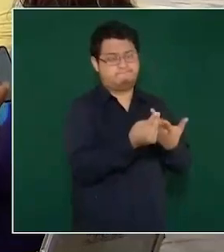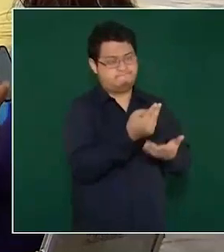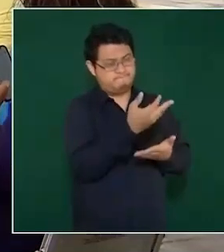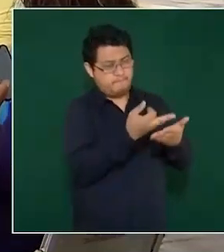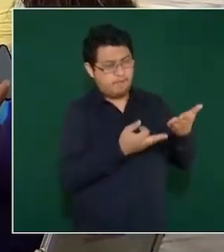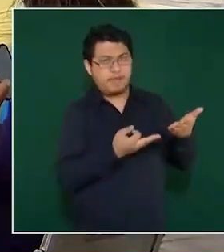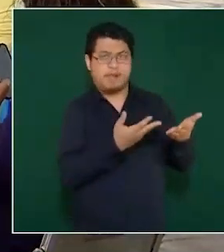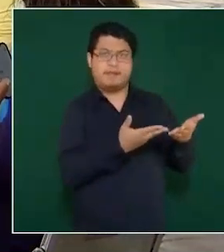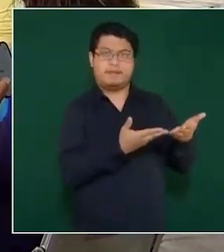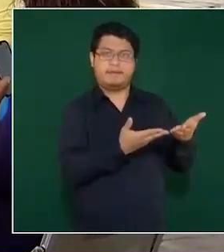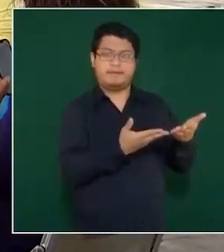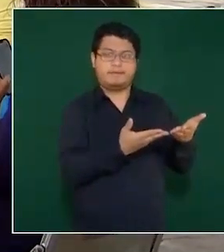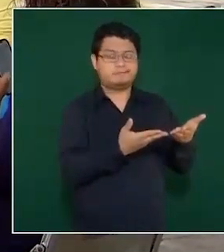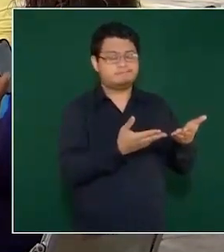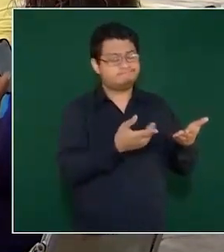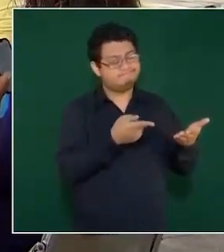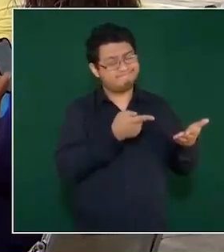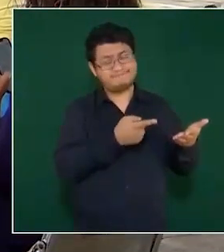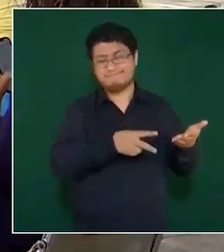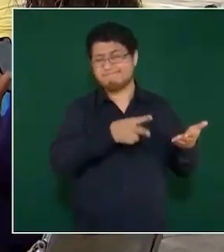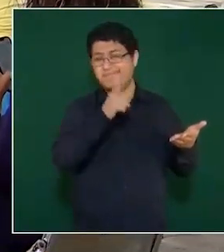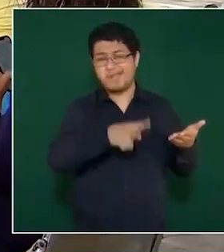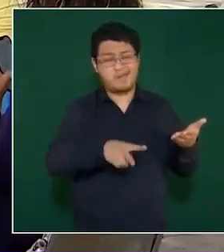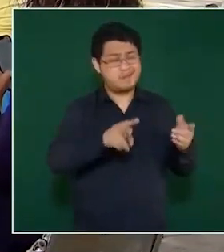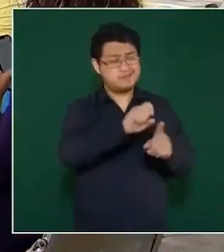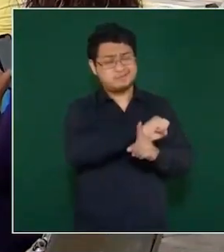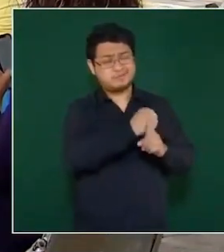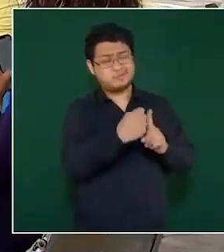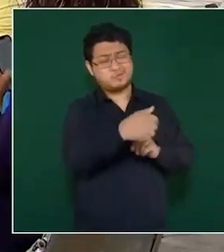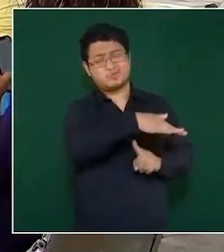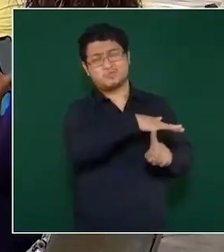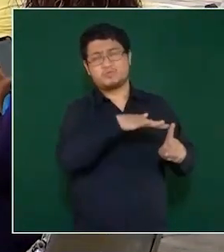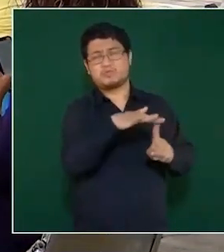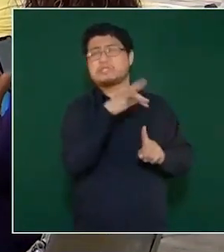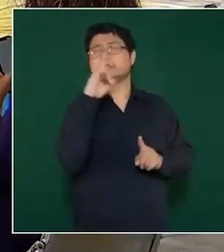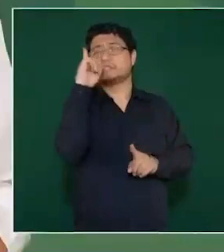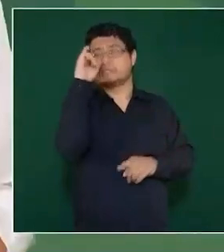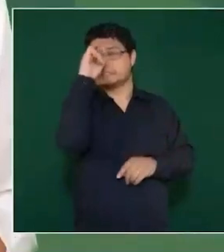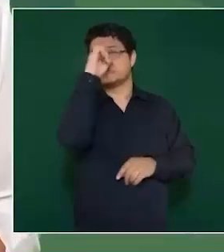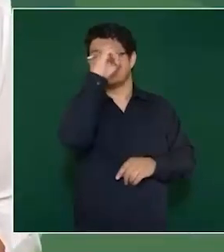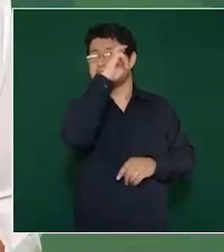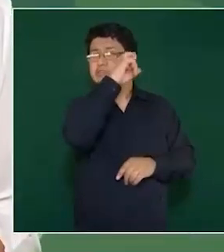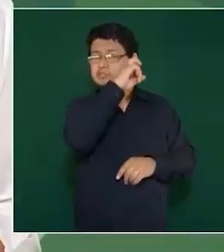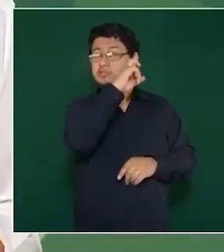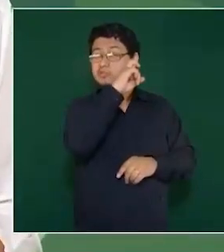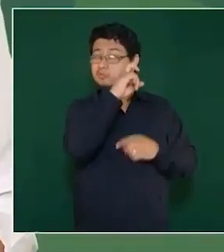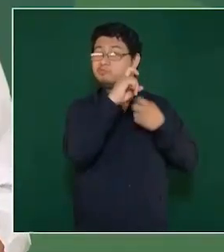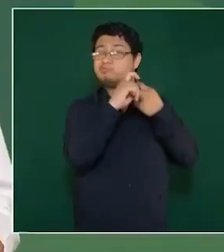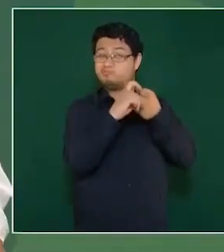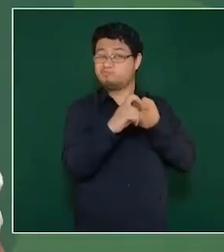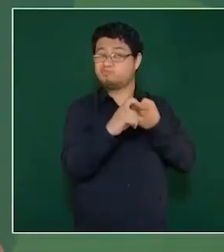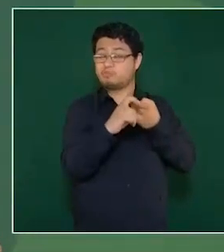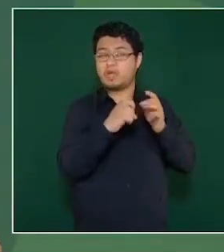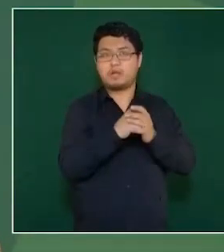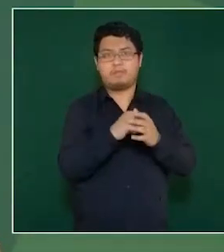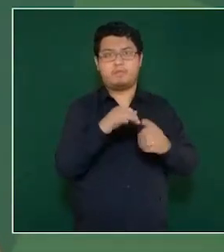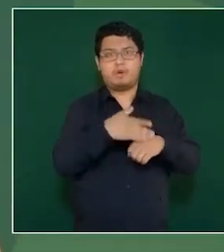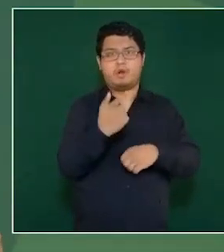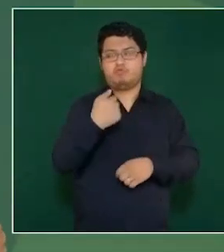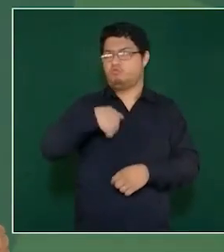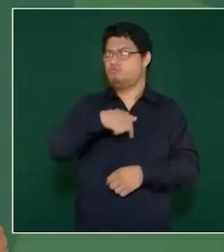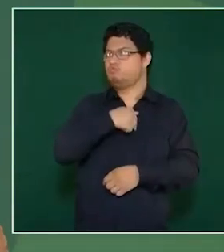Es una situación muy complicada, por eso inclusive estamos contratando